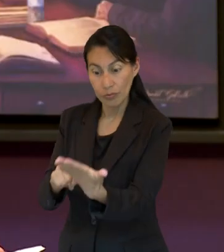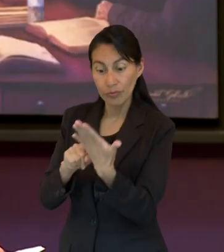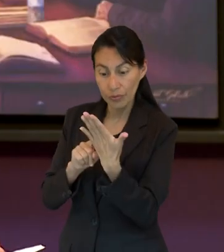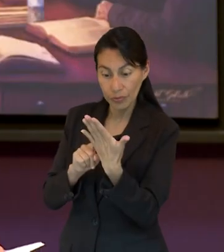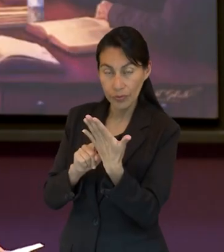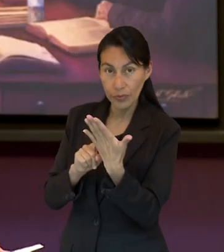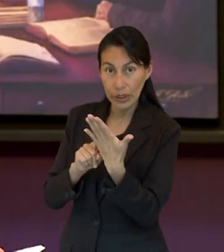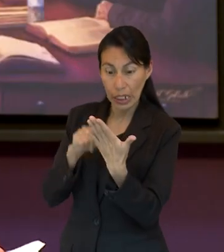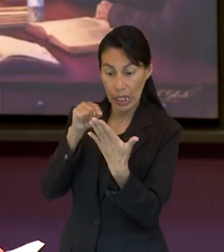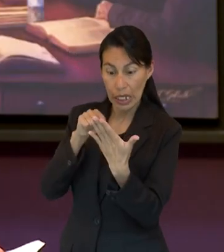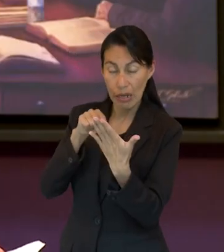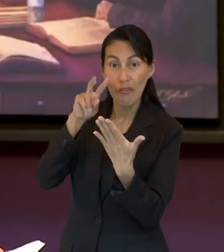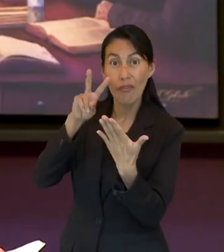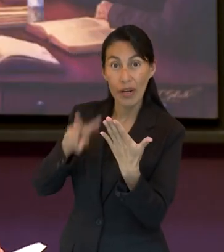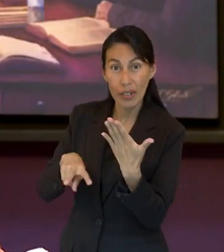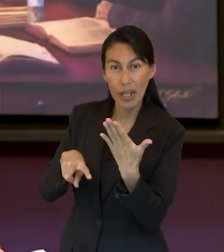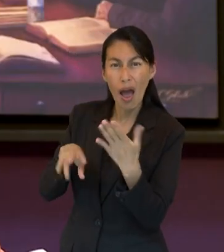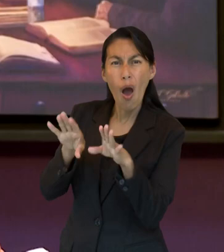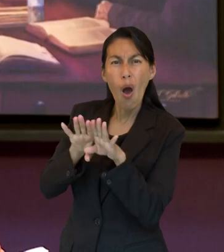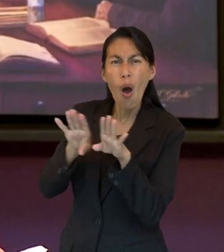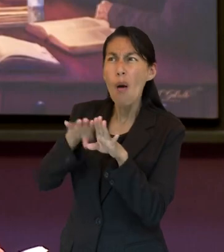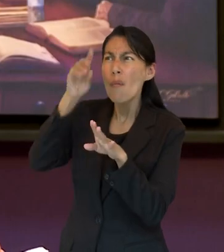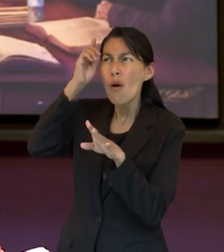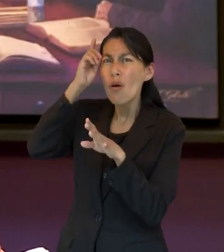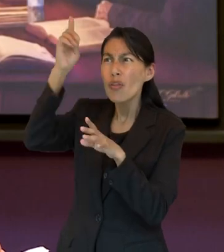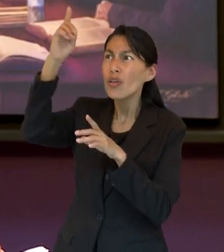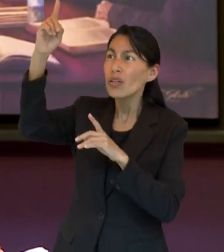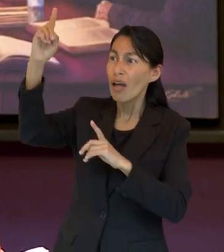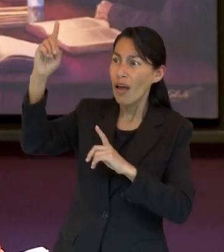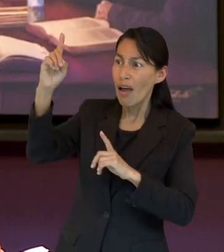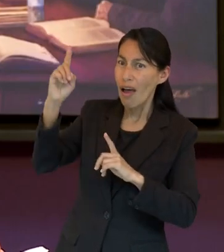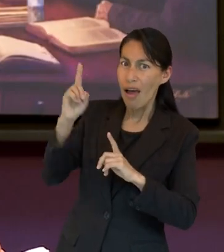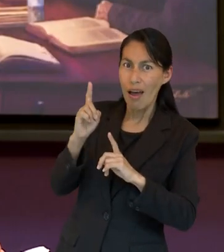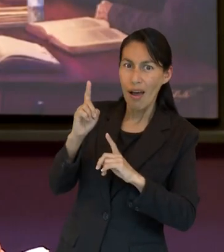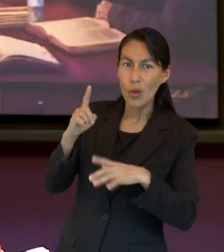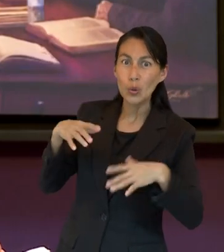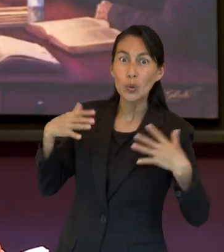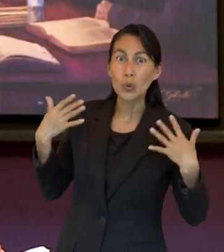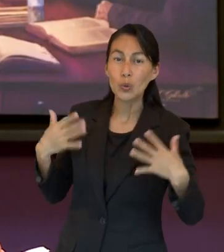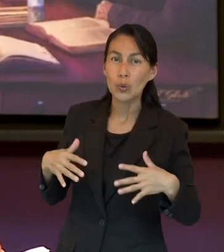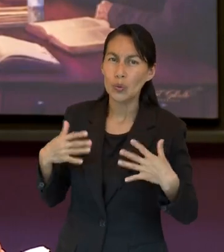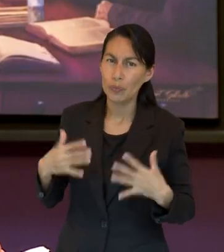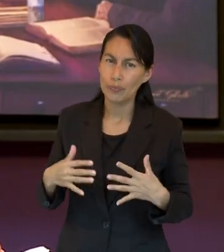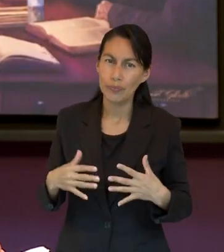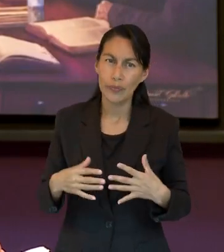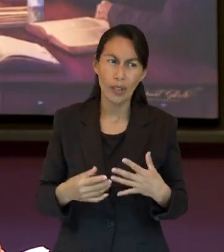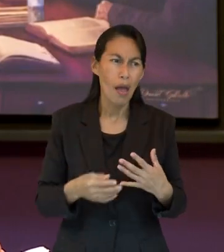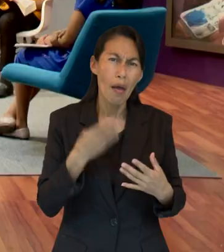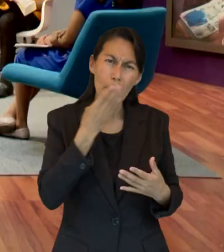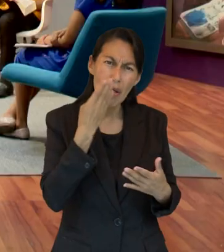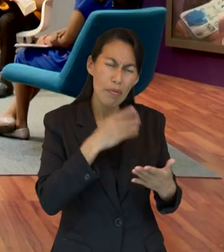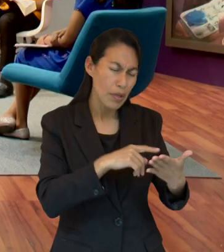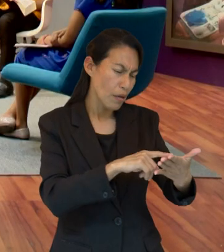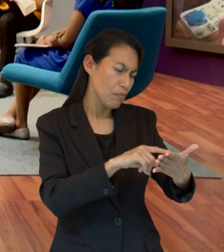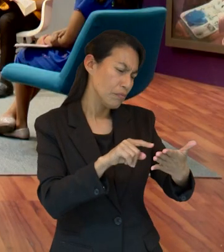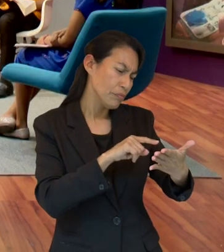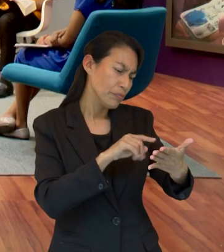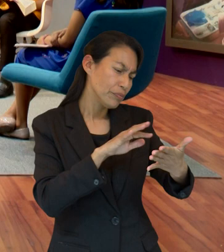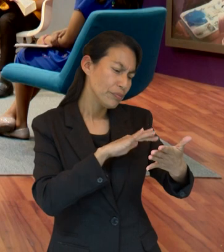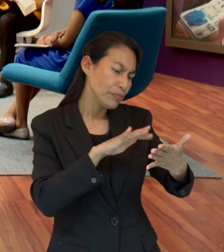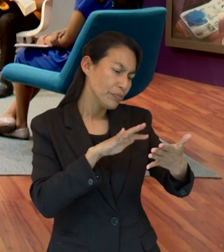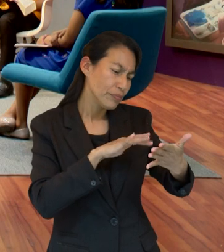libro de Hebreos nos presenta una realidad que es la presencia de Dios. La presencia de Dios, quienes